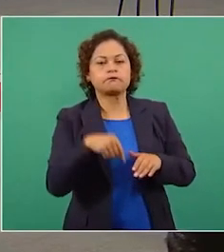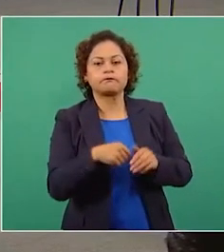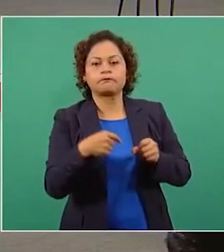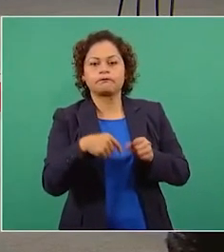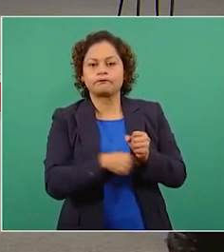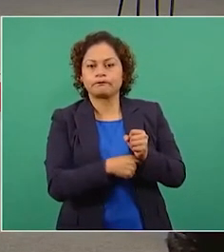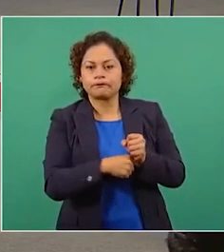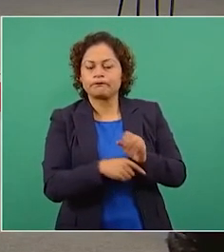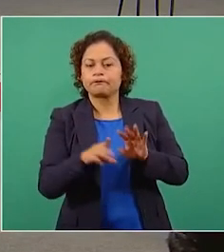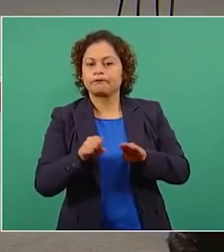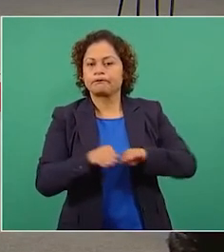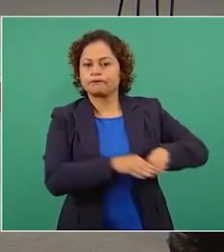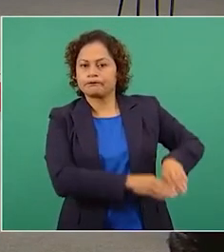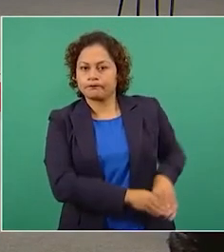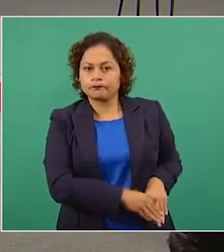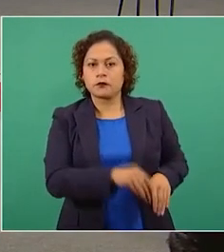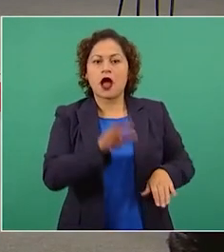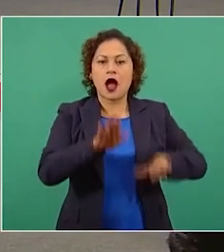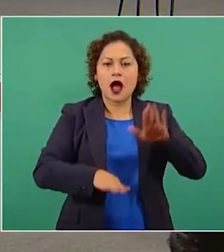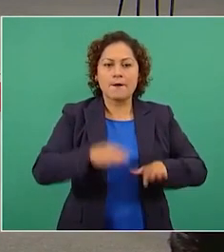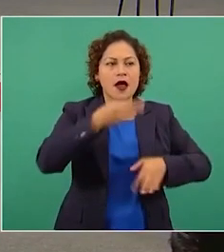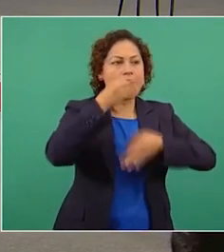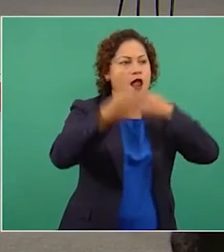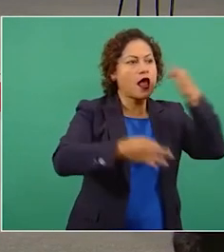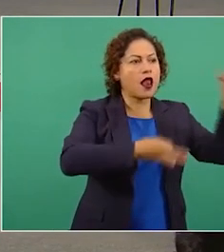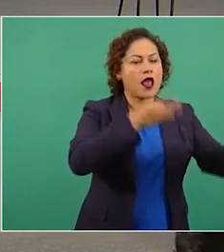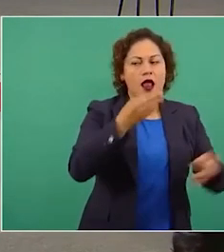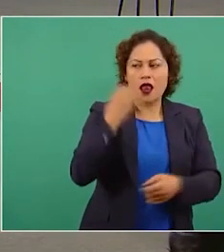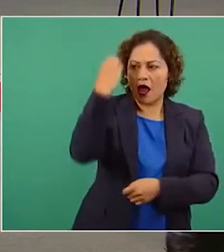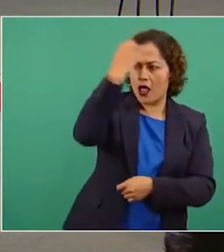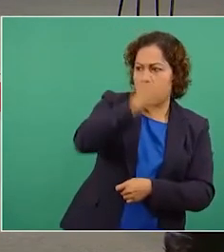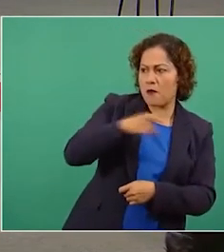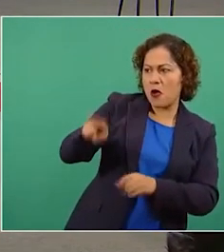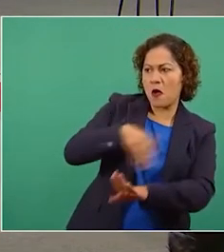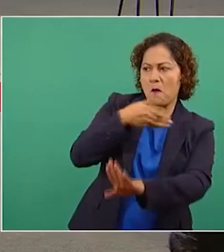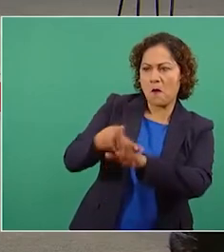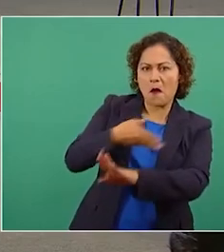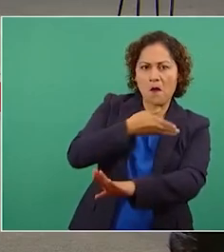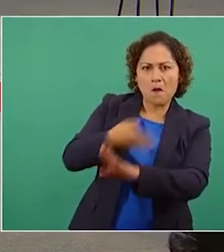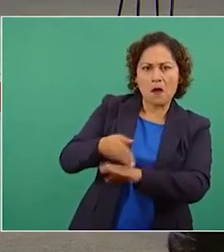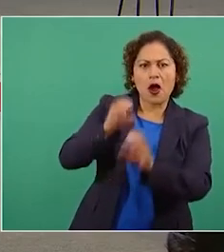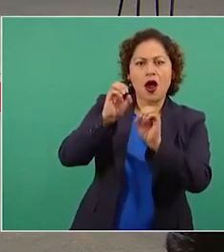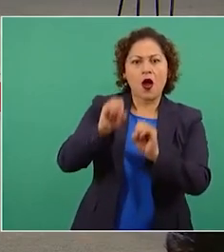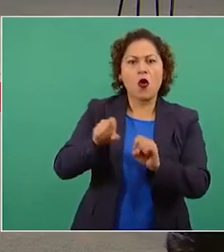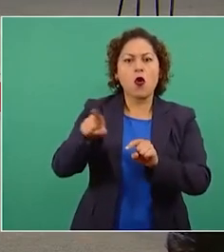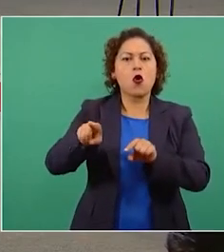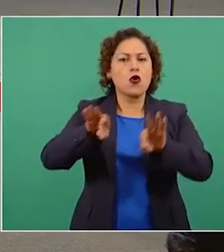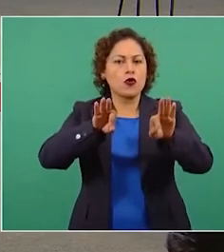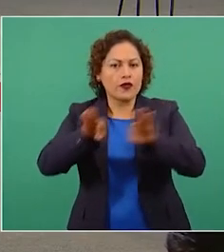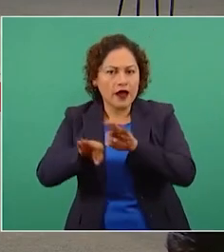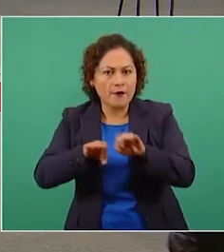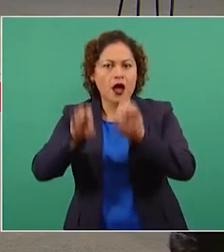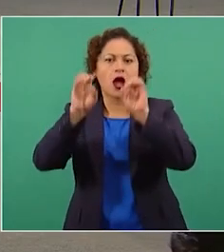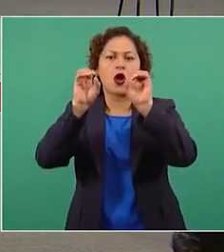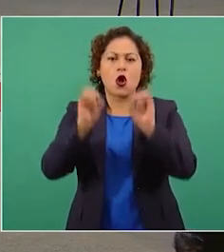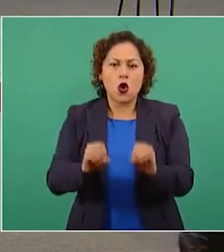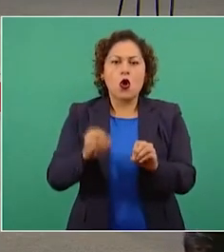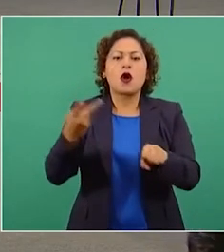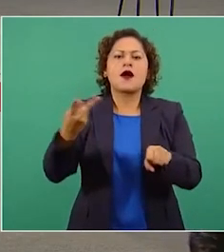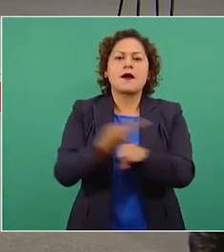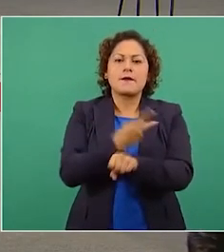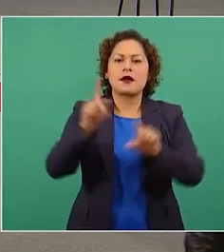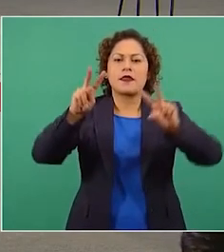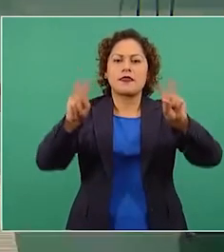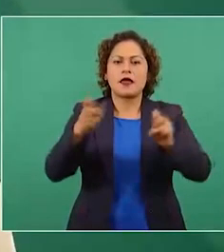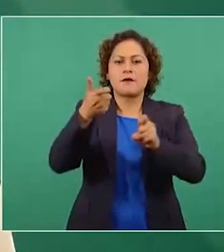análisis, la recuperación económica desde abajo y del empleo, el impacto positivo económico y